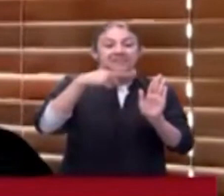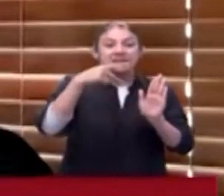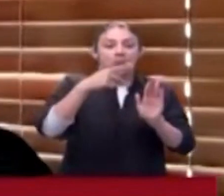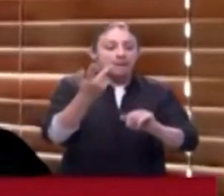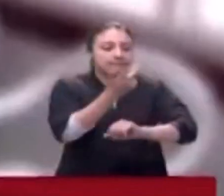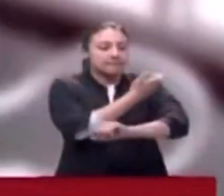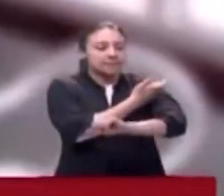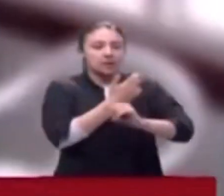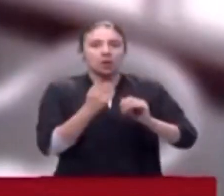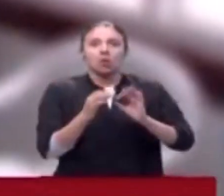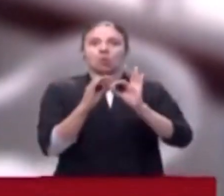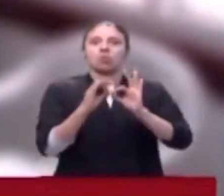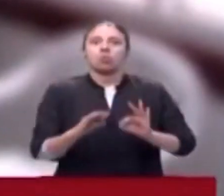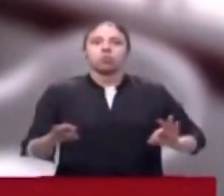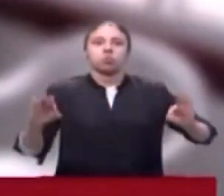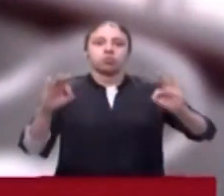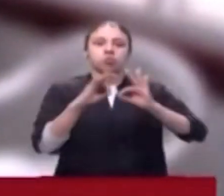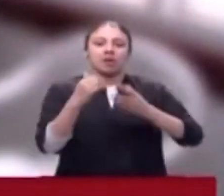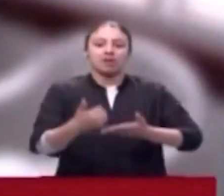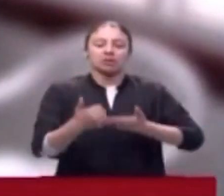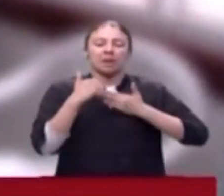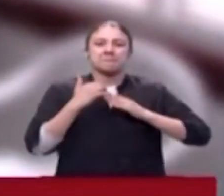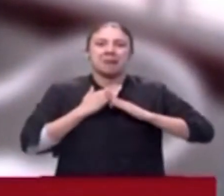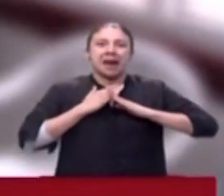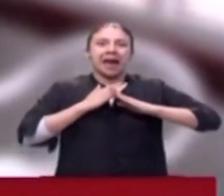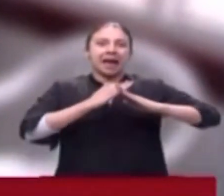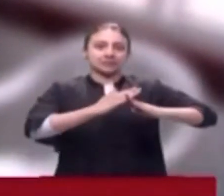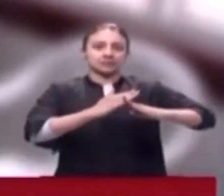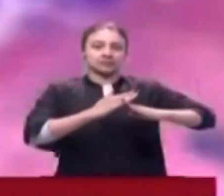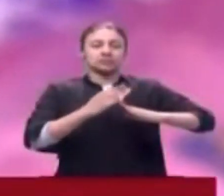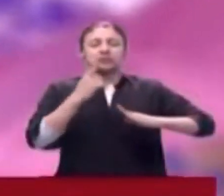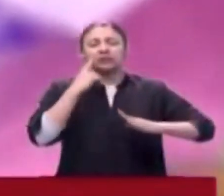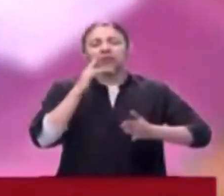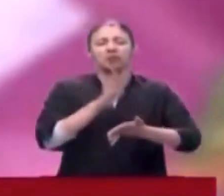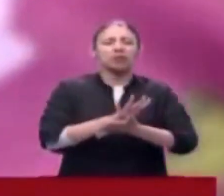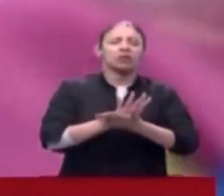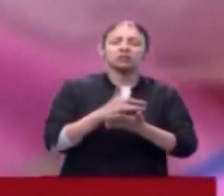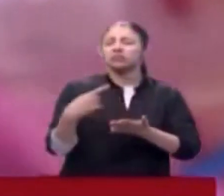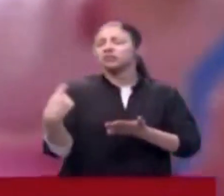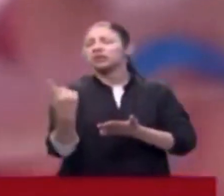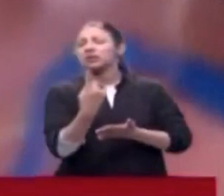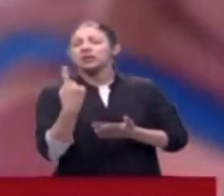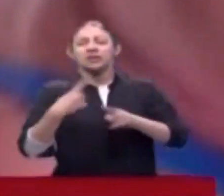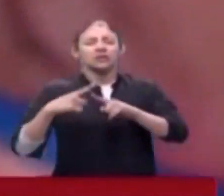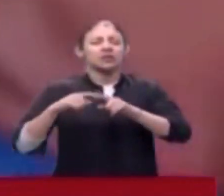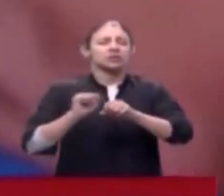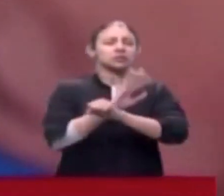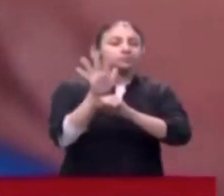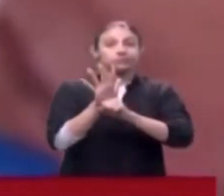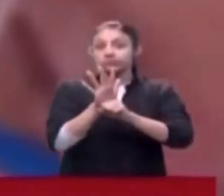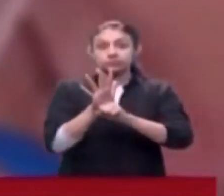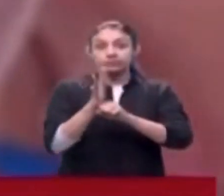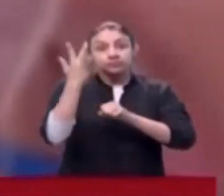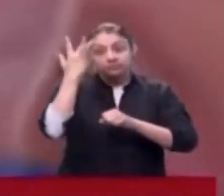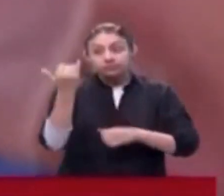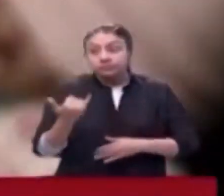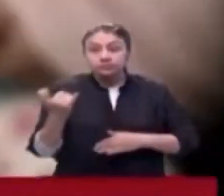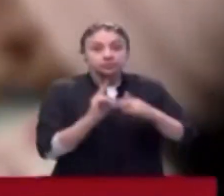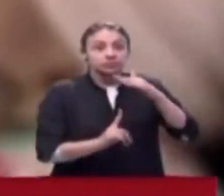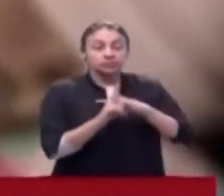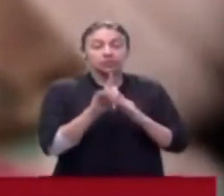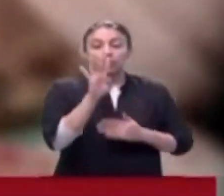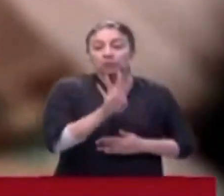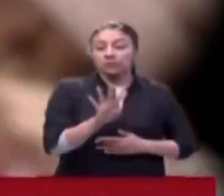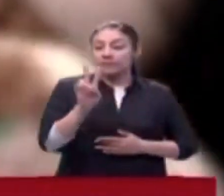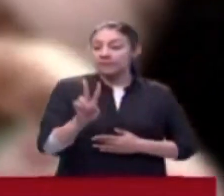dosis tiene un efecto importante. Además, no se deben descuidar los casos pediátricos por COVID-19, ya que se han reportado